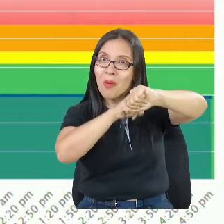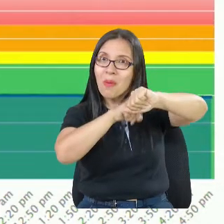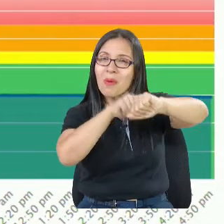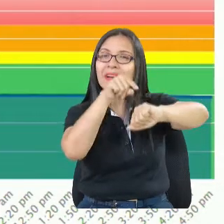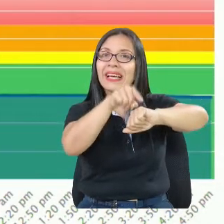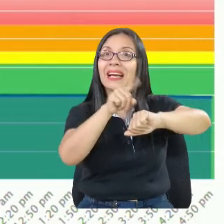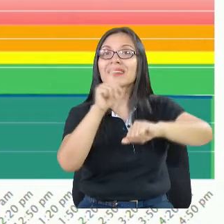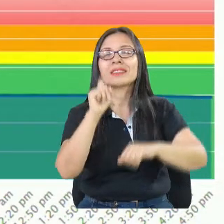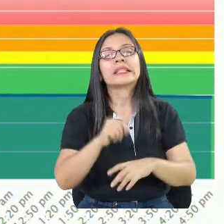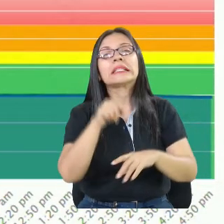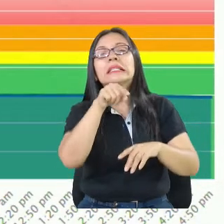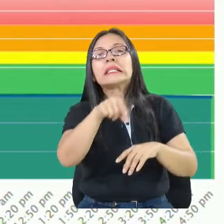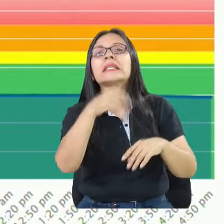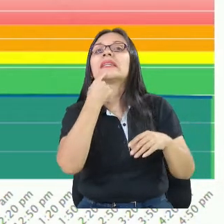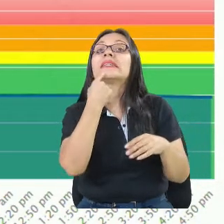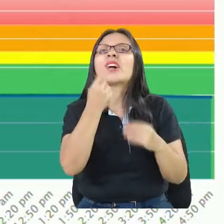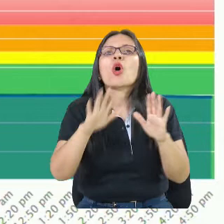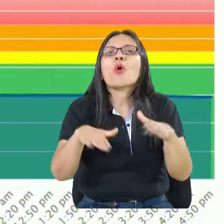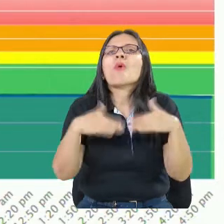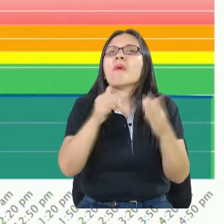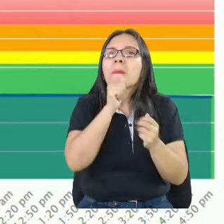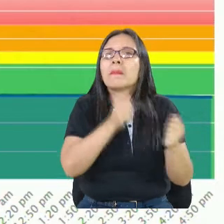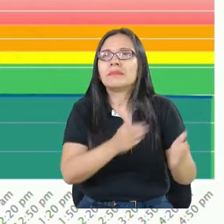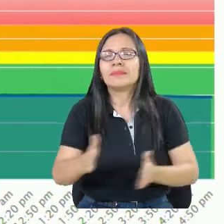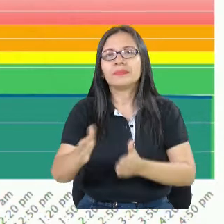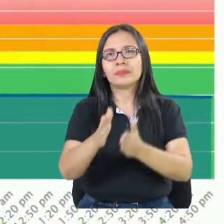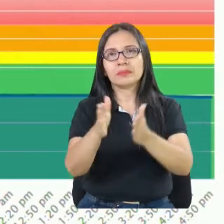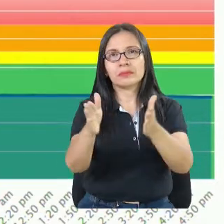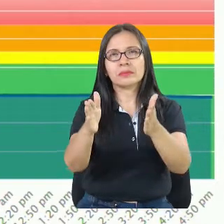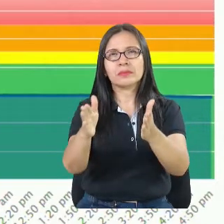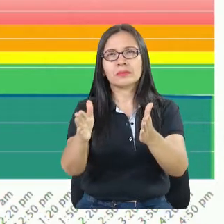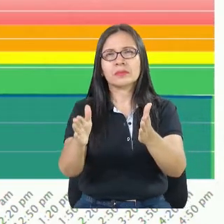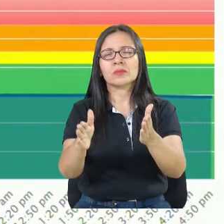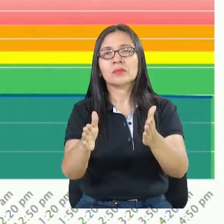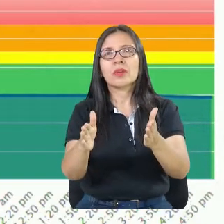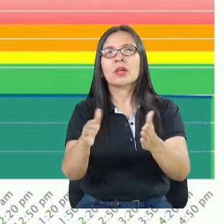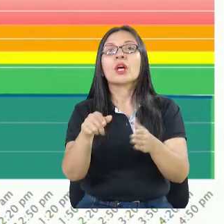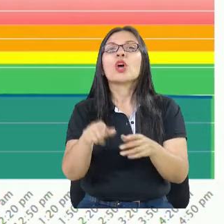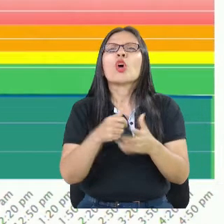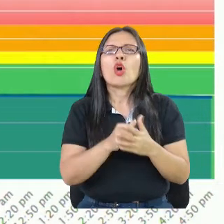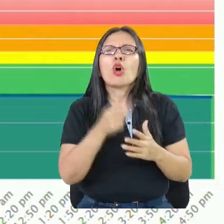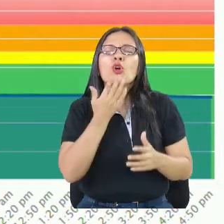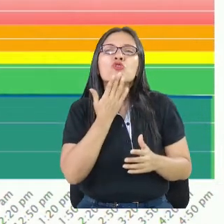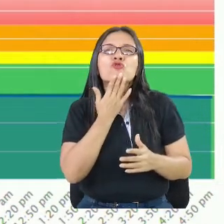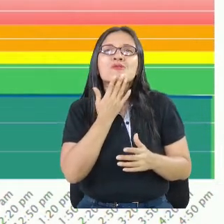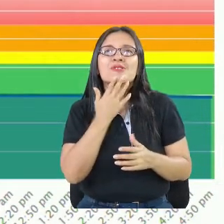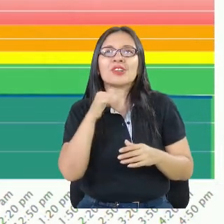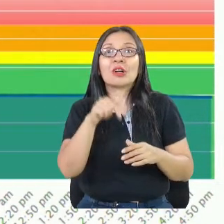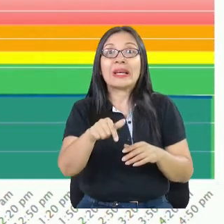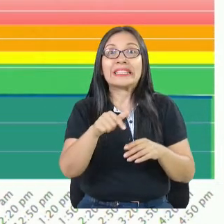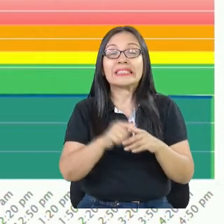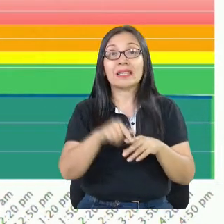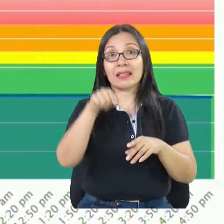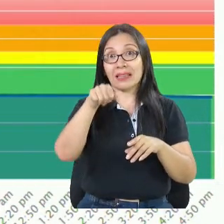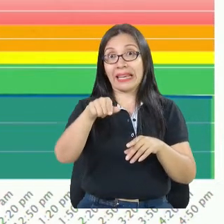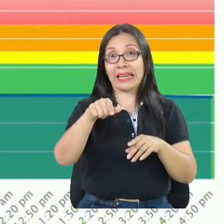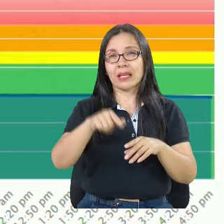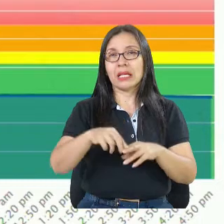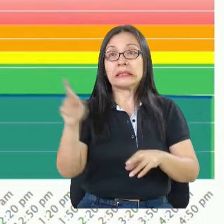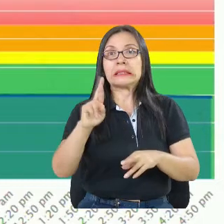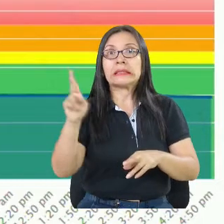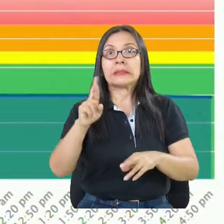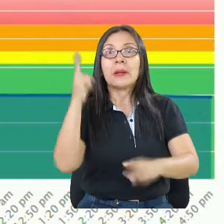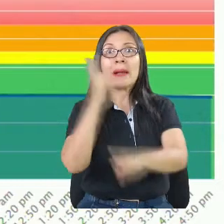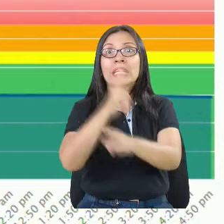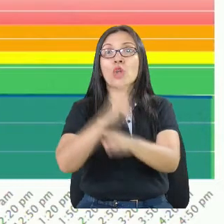minuto y nos dicen cómo está el comportamiento. que ven en colores son los niveles de alerta. Entonces en este caso podemos decir que el río